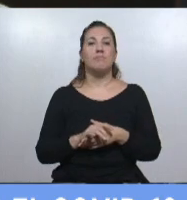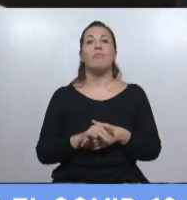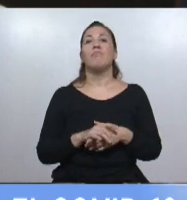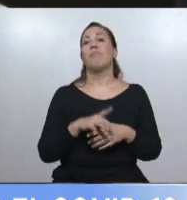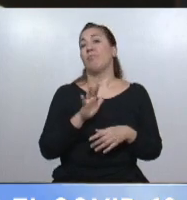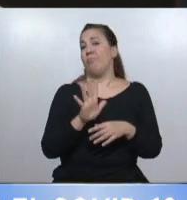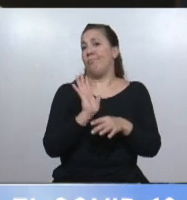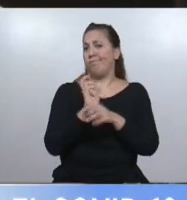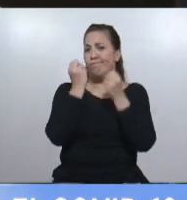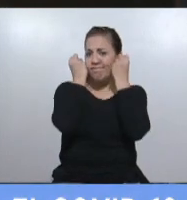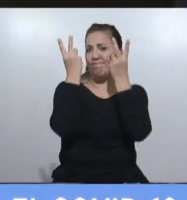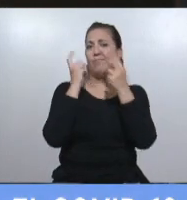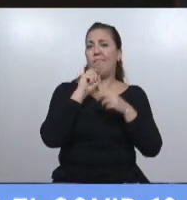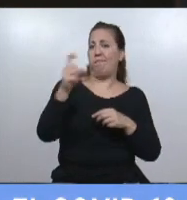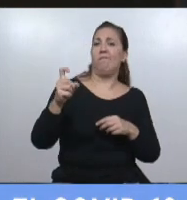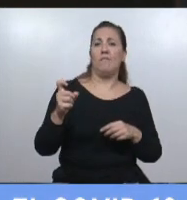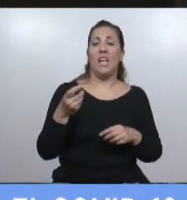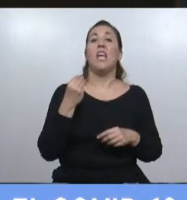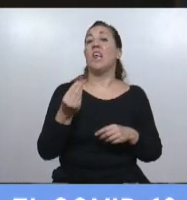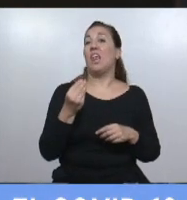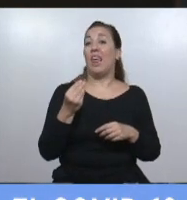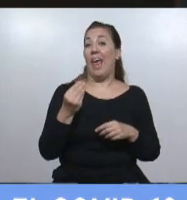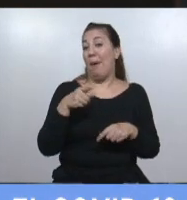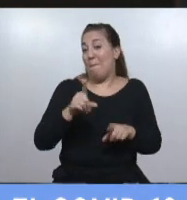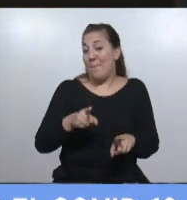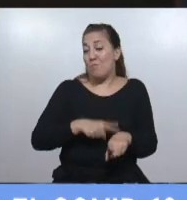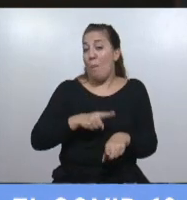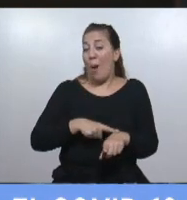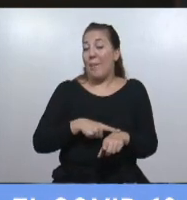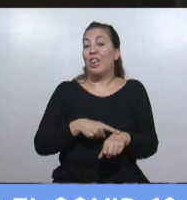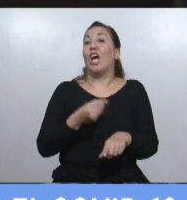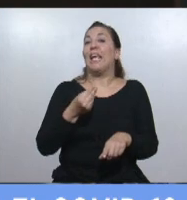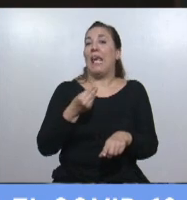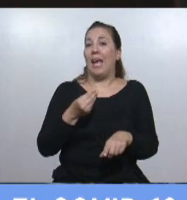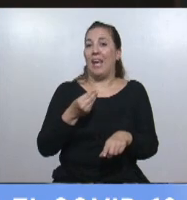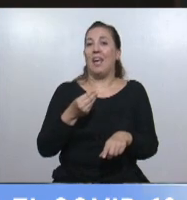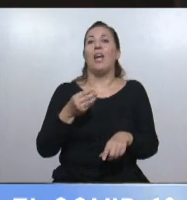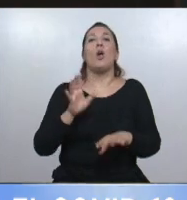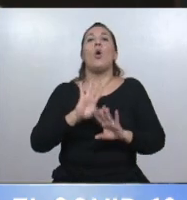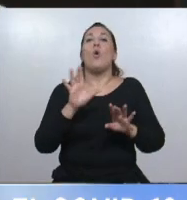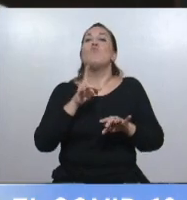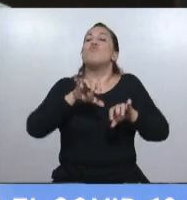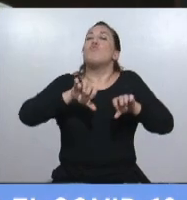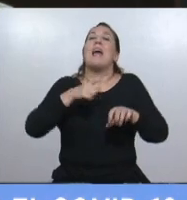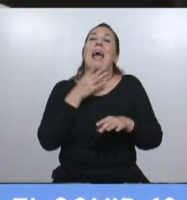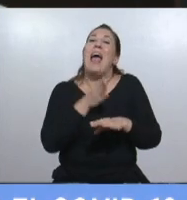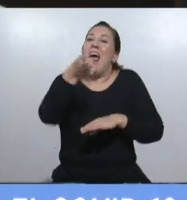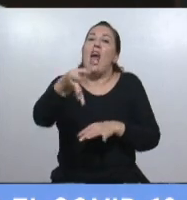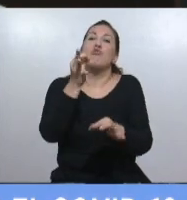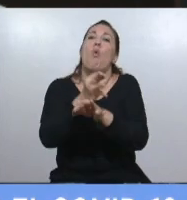la desobediencia a una medida muy concreta y muy puntual, que era en ese entonces la suspensión de la presencialidad escolar durante